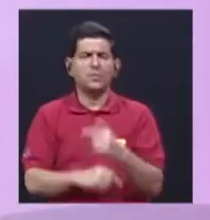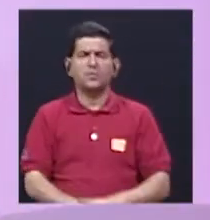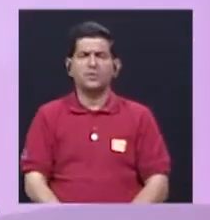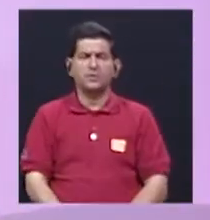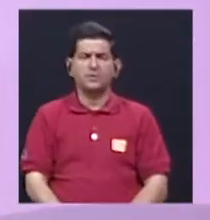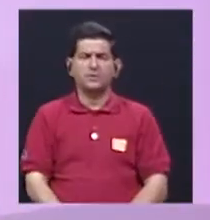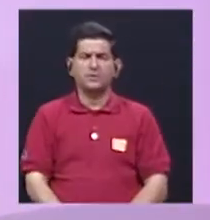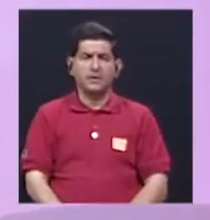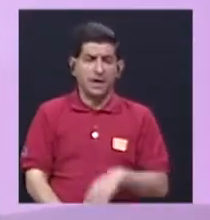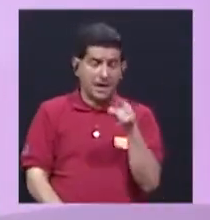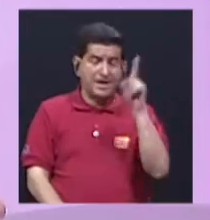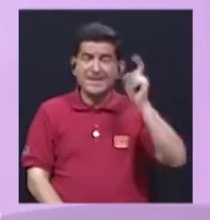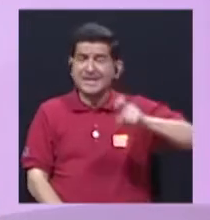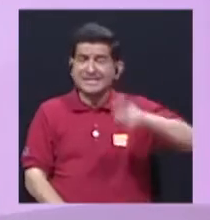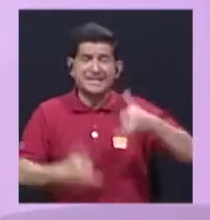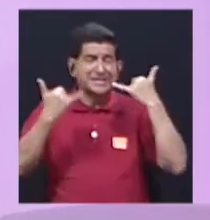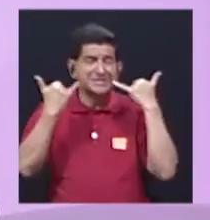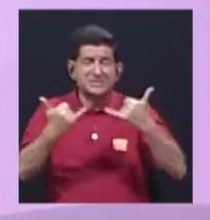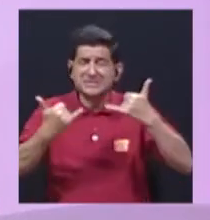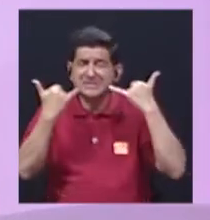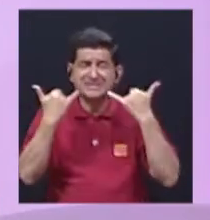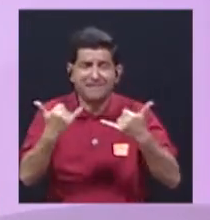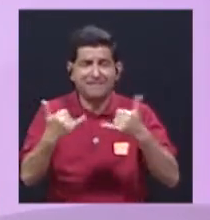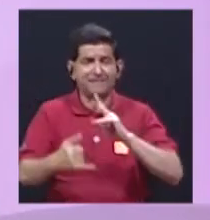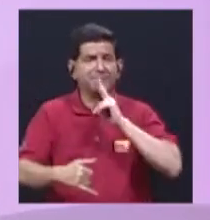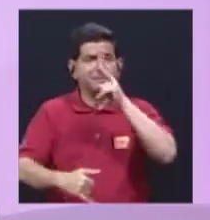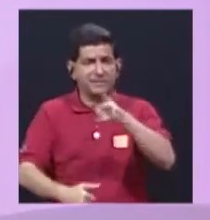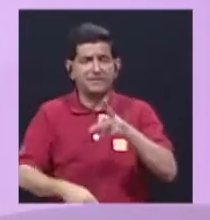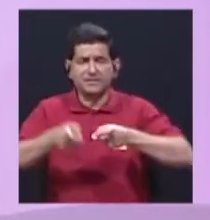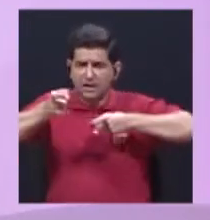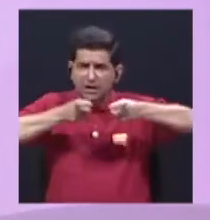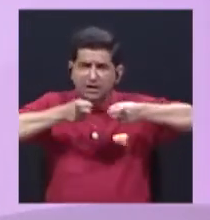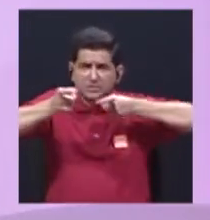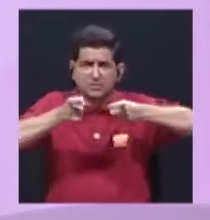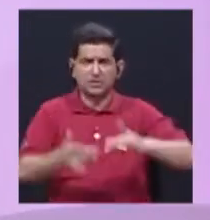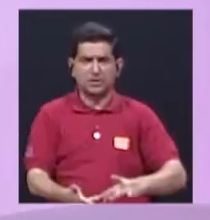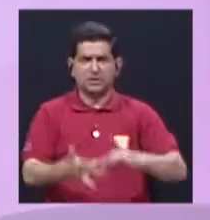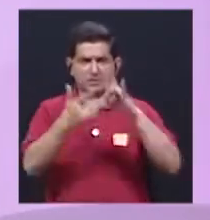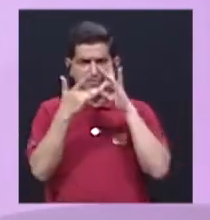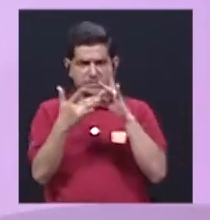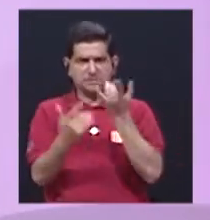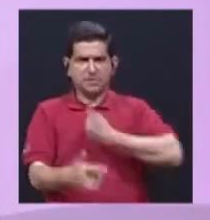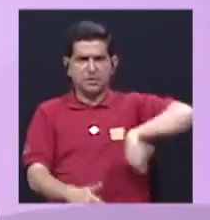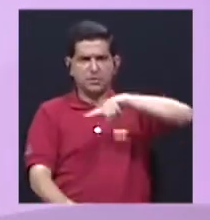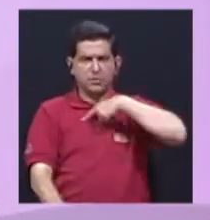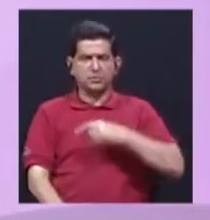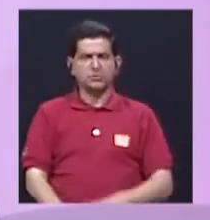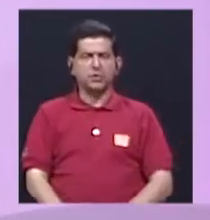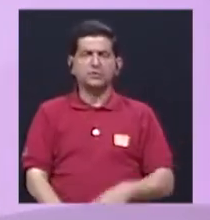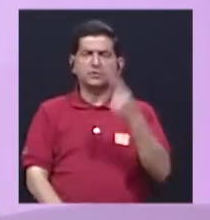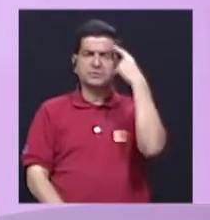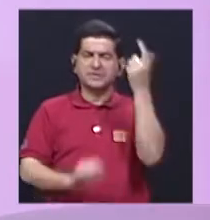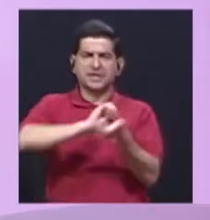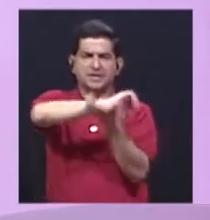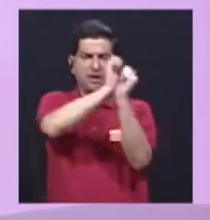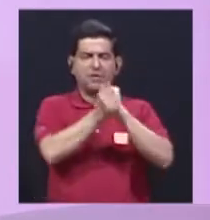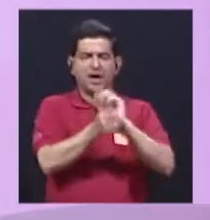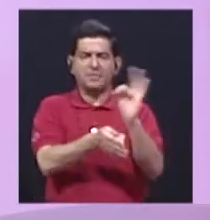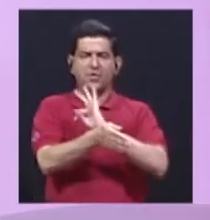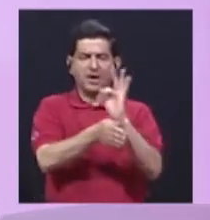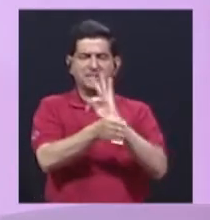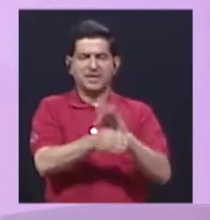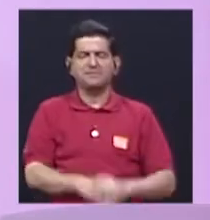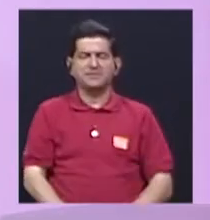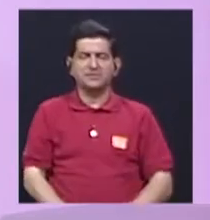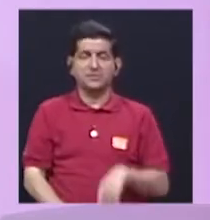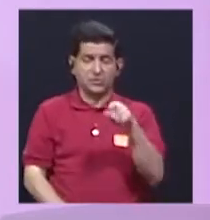que es urgente, urgente, urgente realmente regular esto, sobre todo porque estamos con vidas a un cambio a la televisión digital en